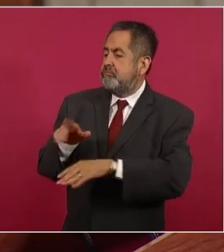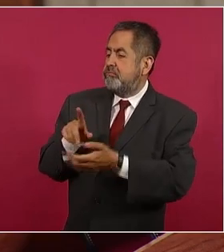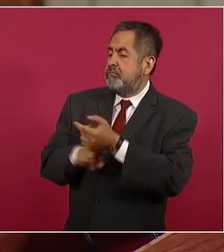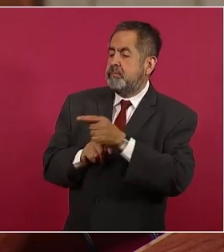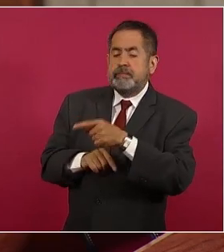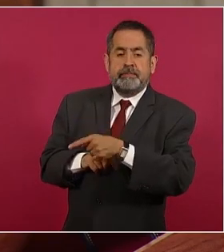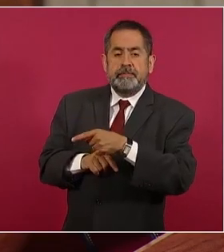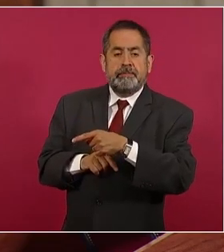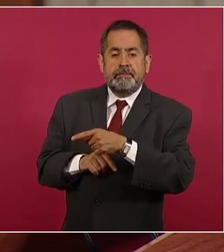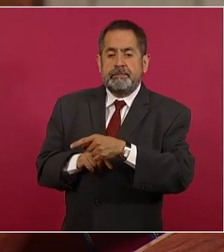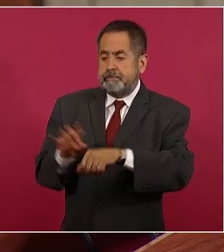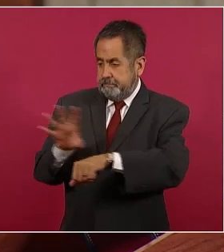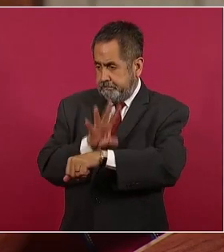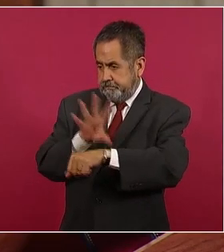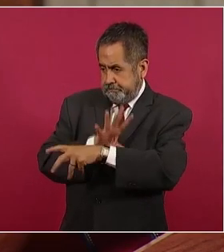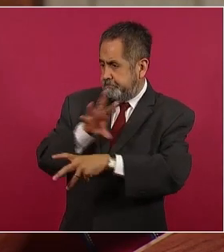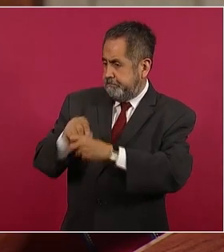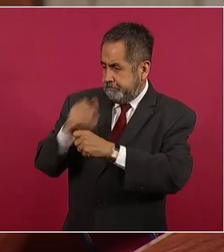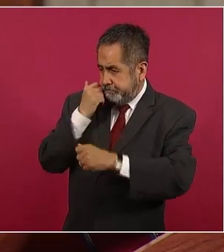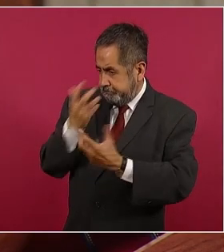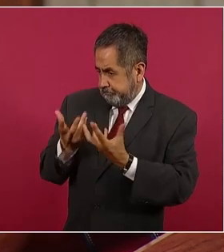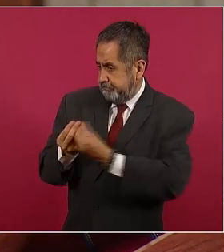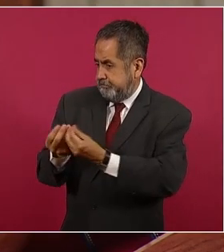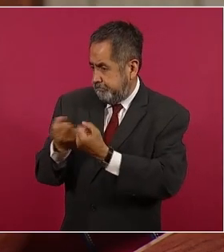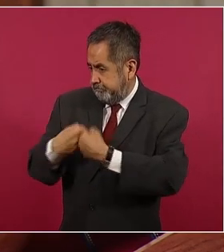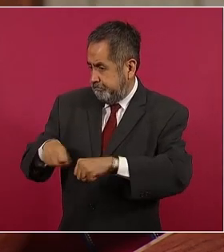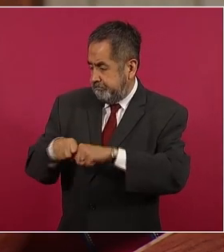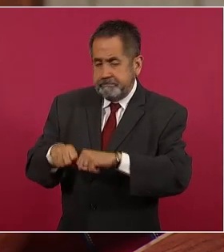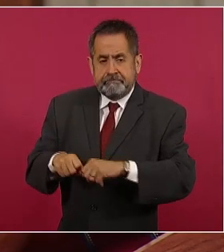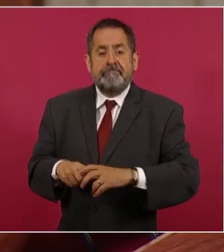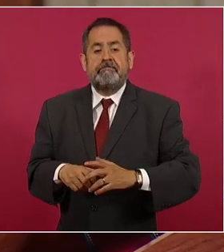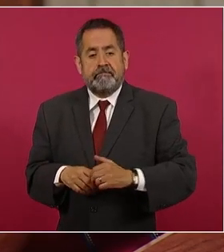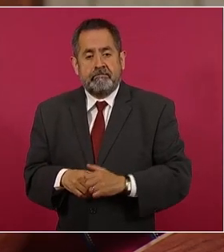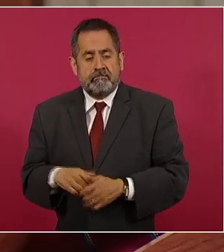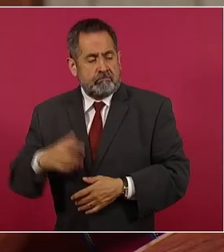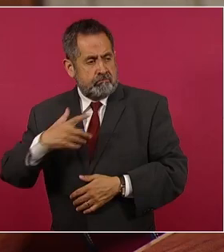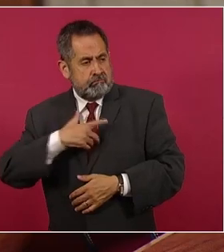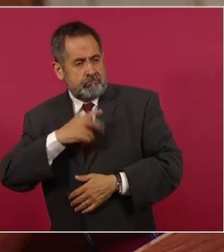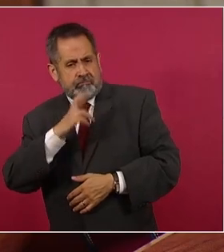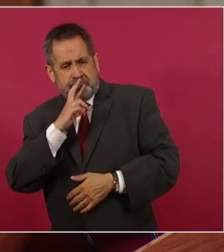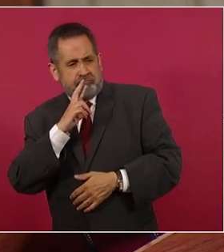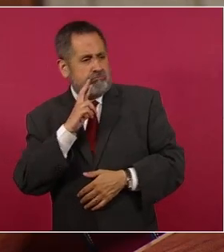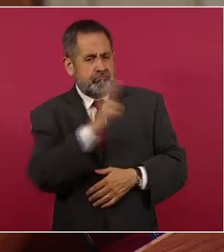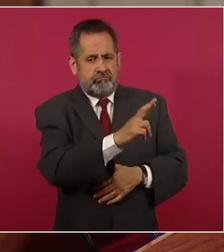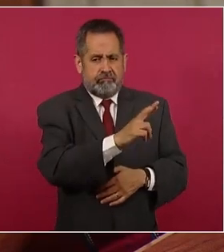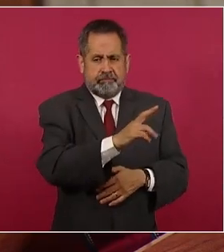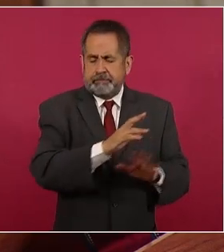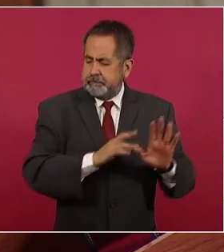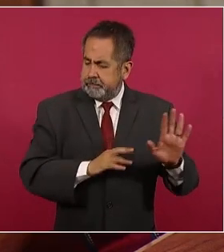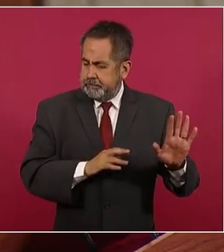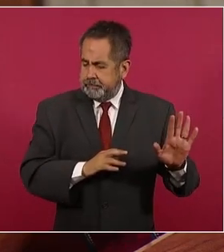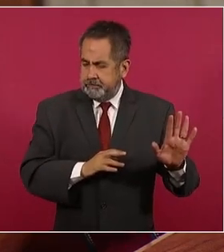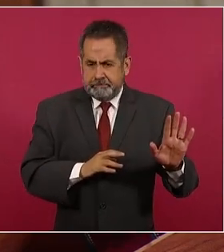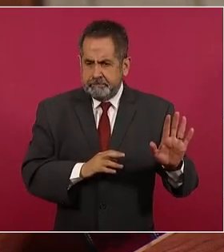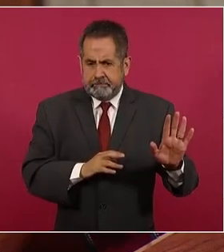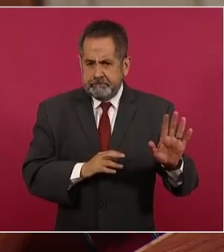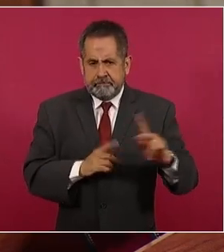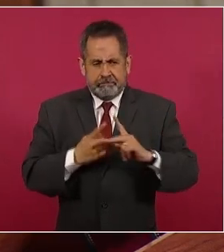electricidad. Le respondo que apenas estamos